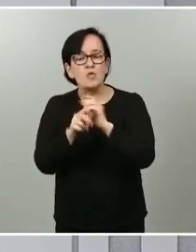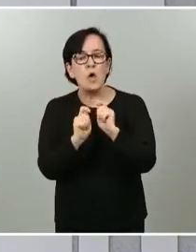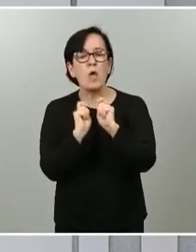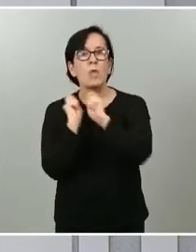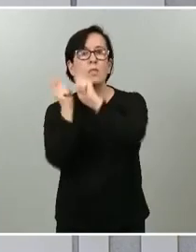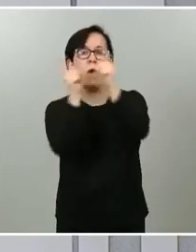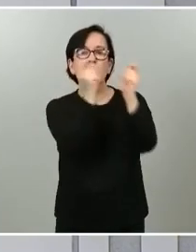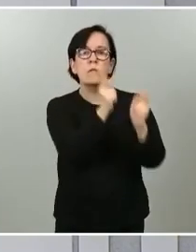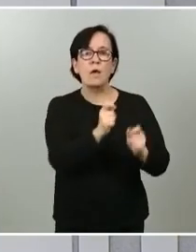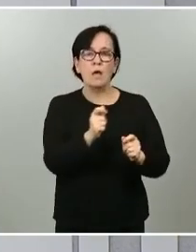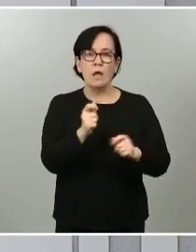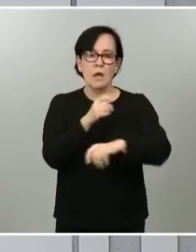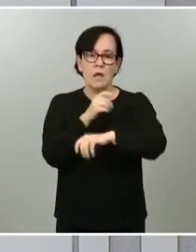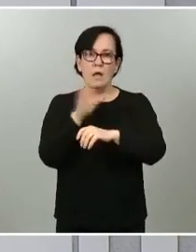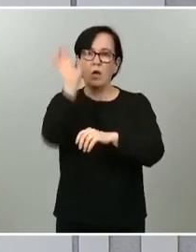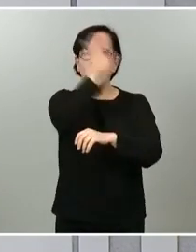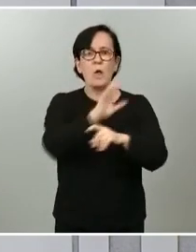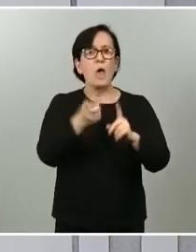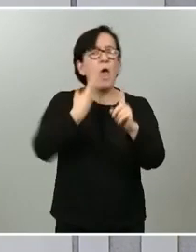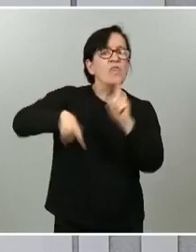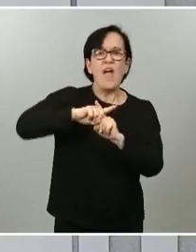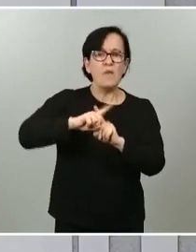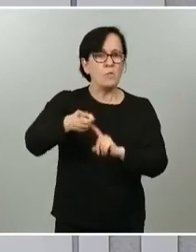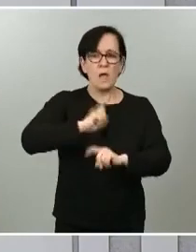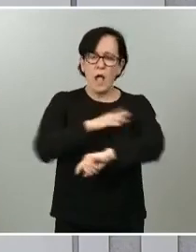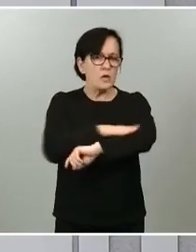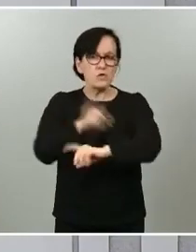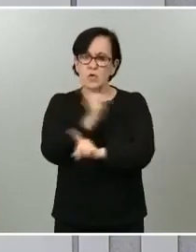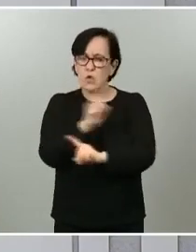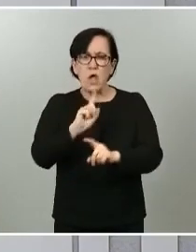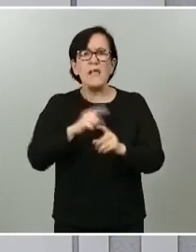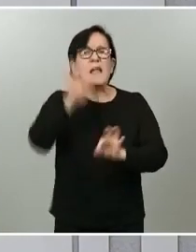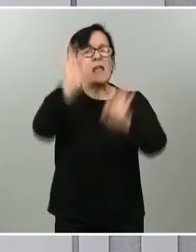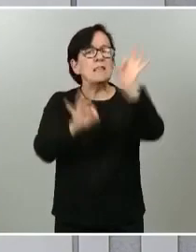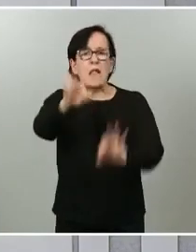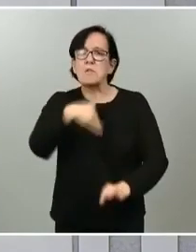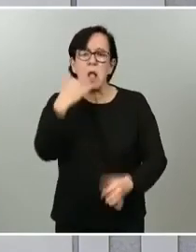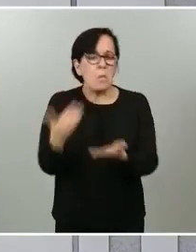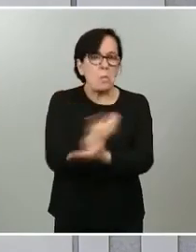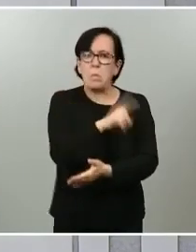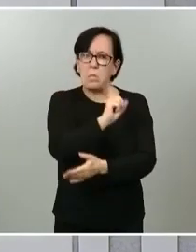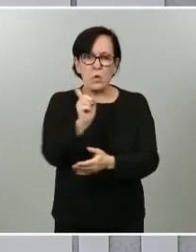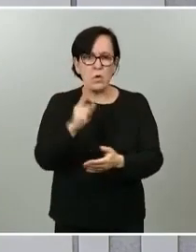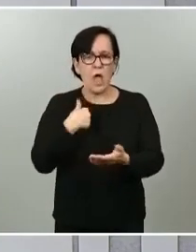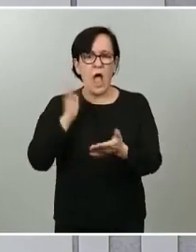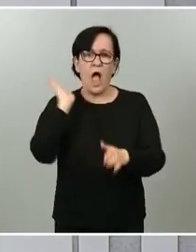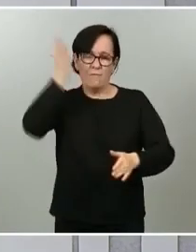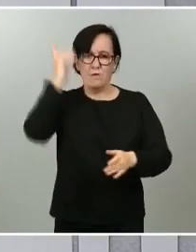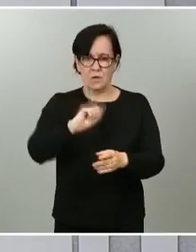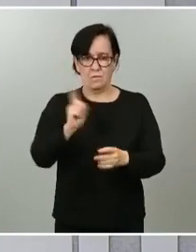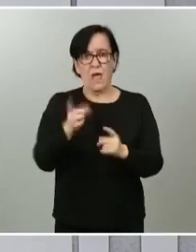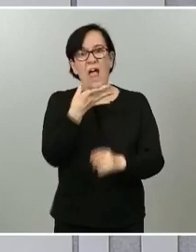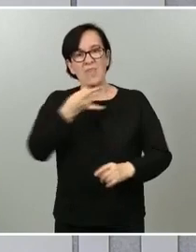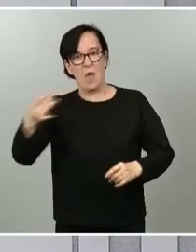comunidades y que no tienen que devolver, no van a generar intereses ni les va a impactar en el nivel de deuda pública.